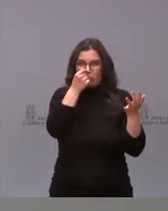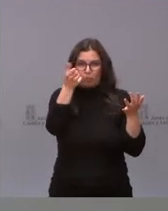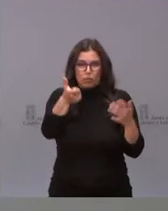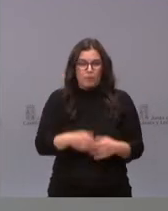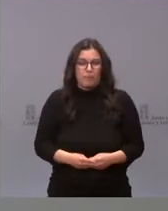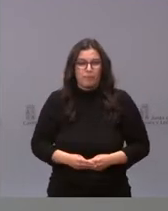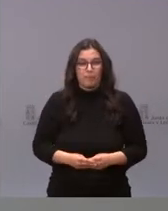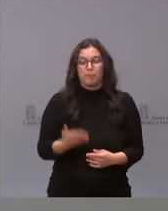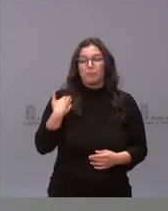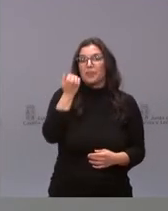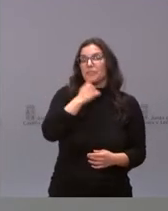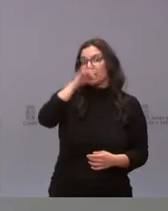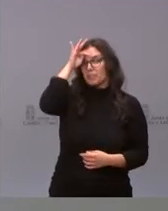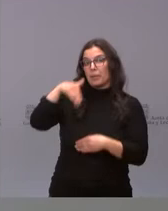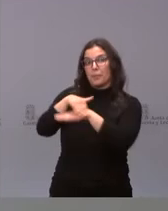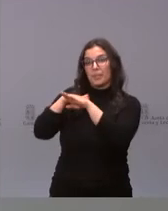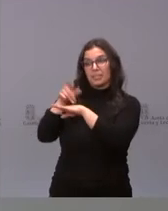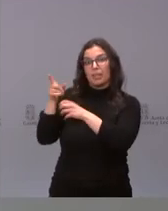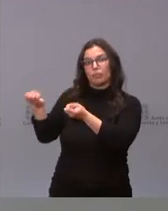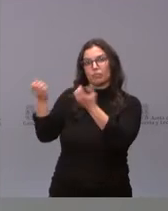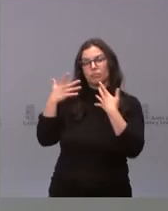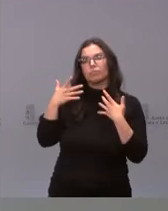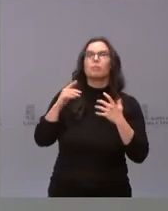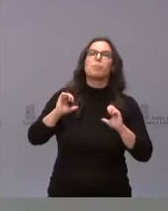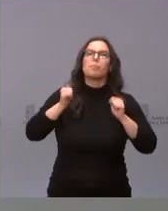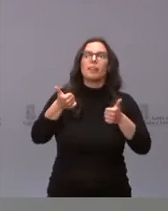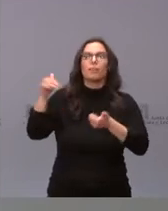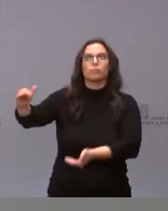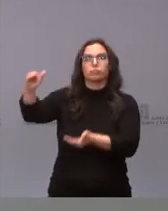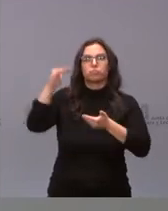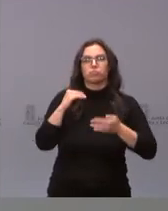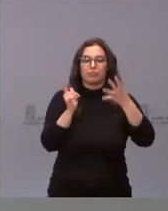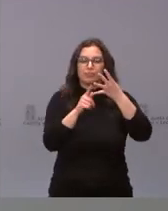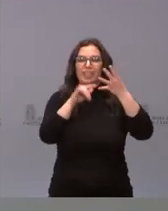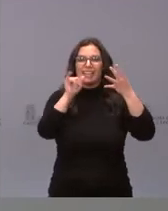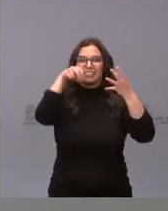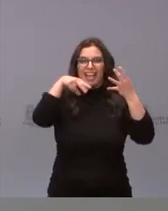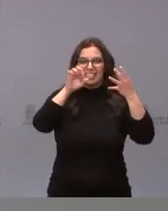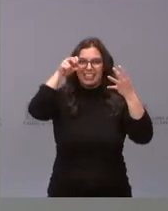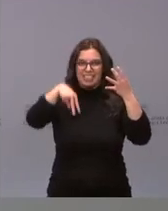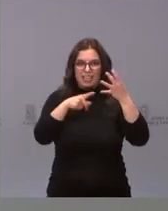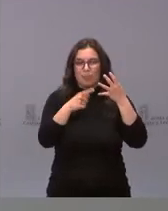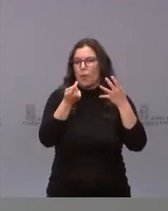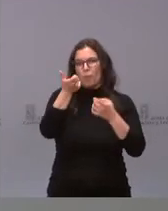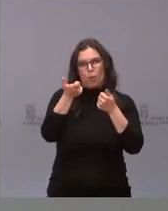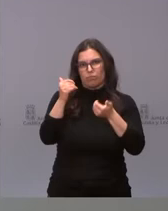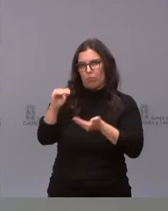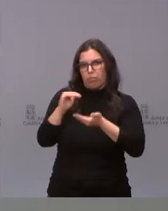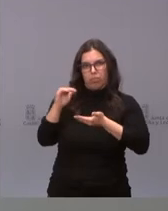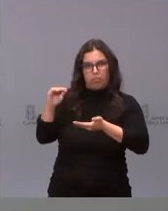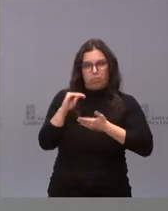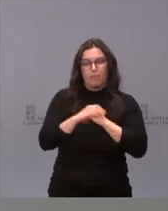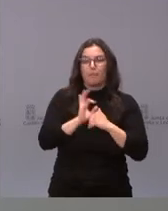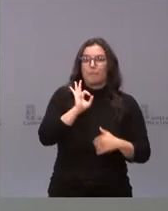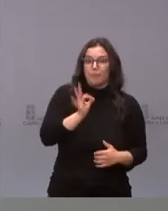semana se nos ha informado desde el ministerio que comenzaremos a recibir la vacuna de Janssen, aunque en muy pequeñas cantidades. Si bien es